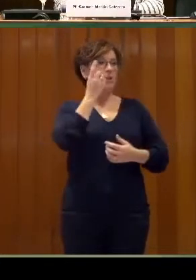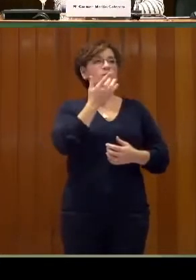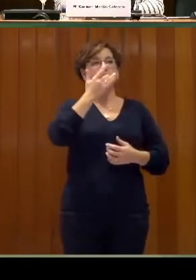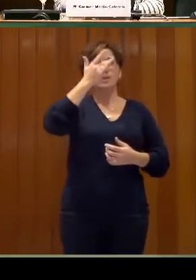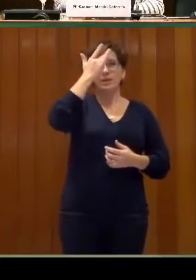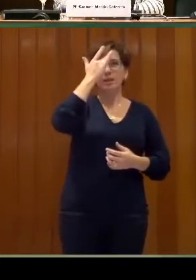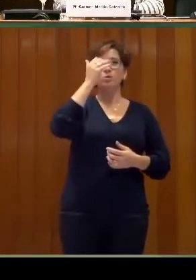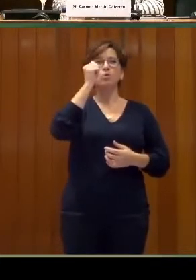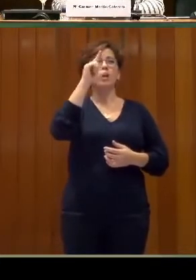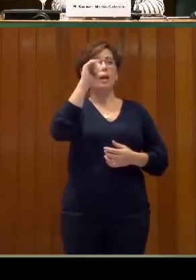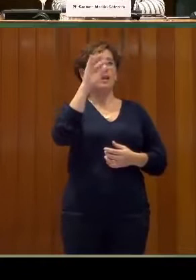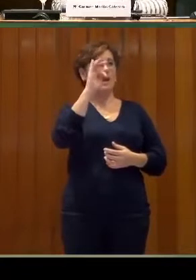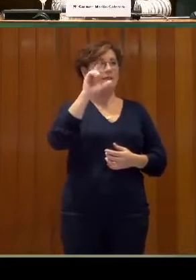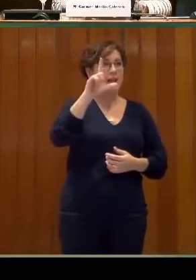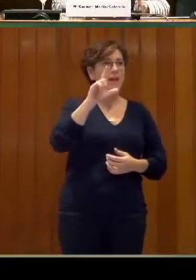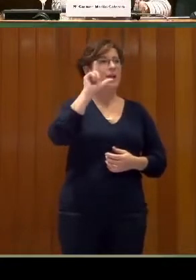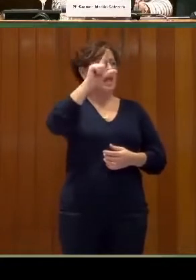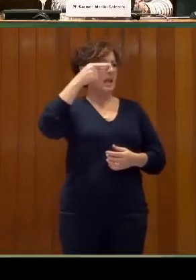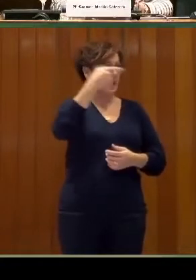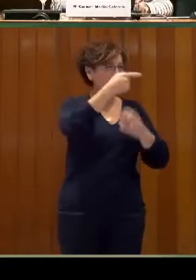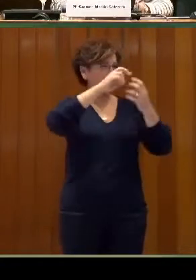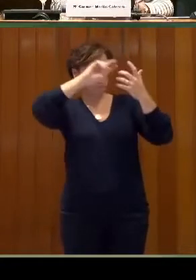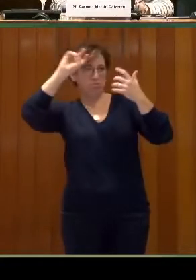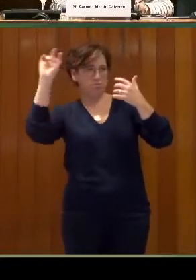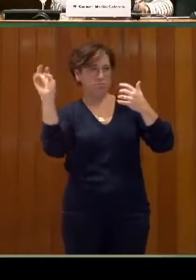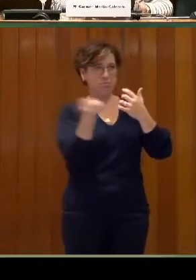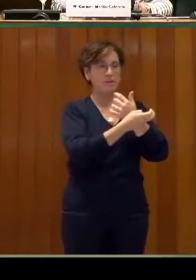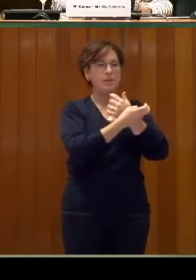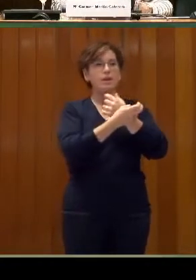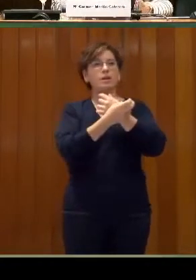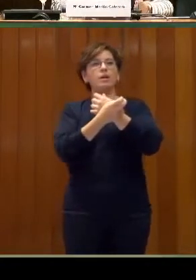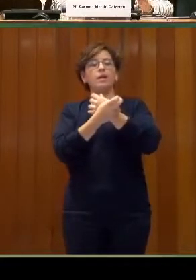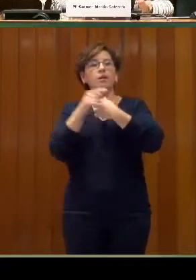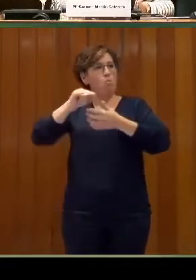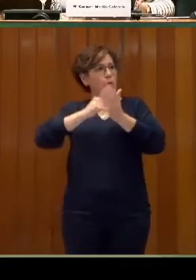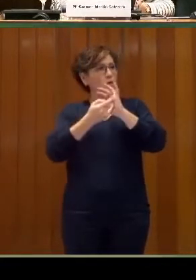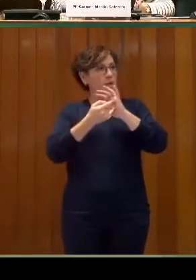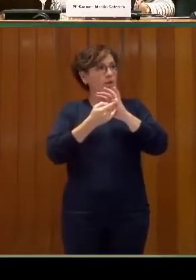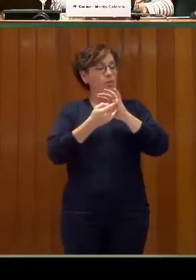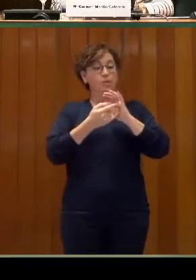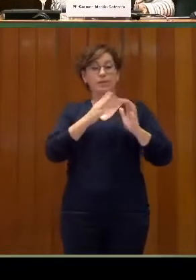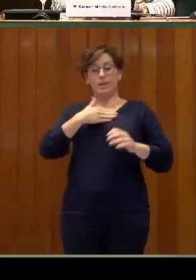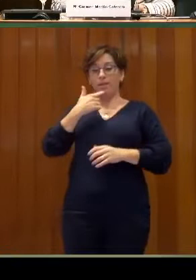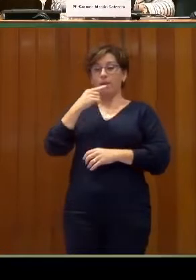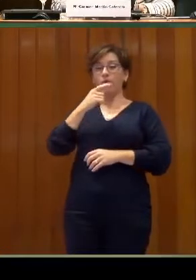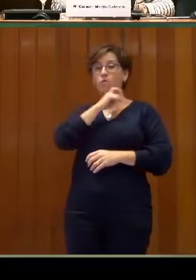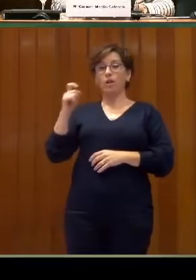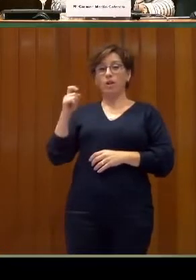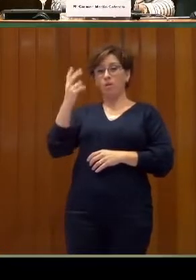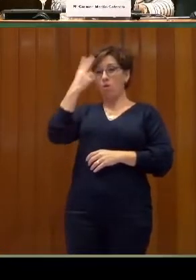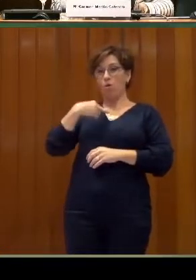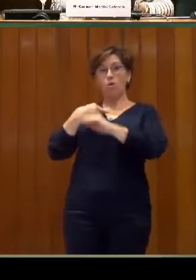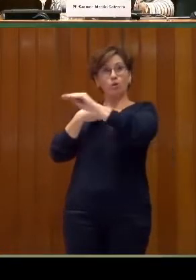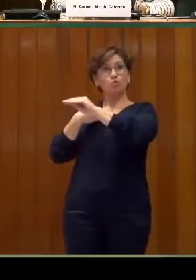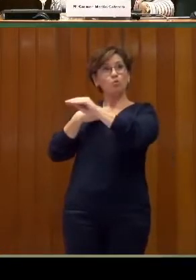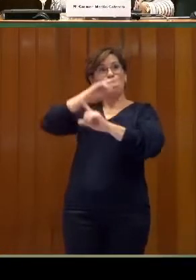LG, Alcatel. Lo que hicimos fue un poco lo que ONCE ya tenía con su portal a móvil.